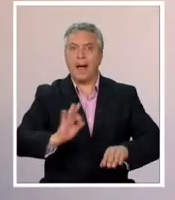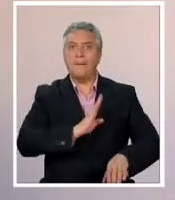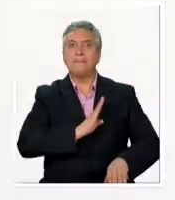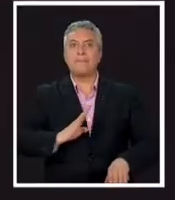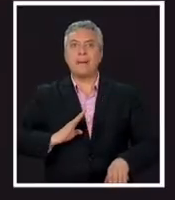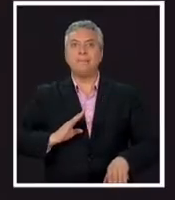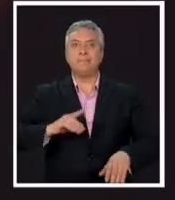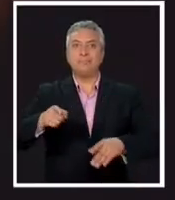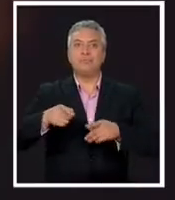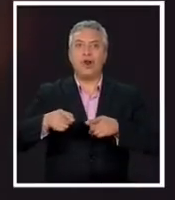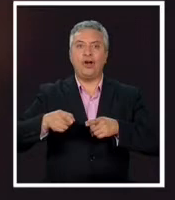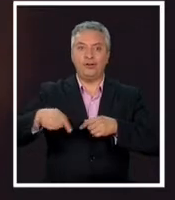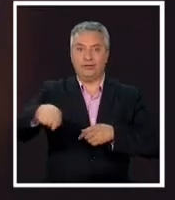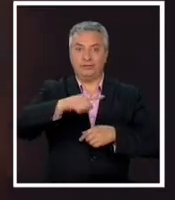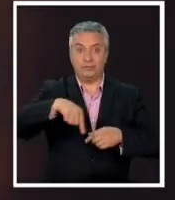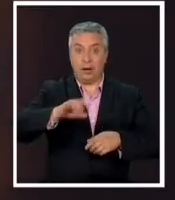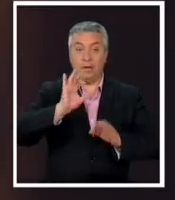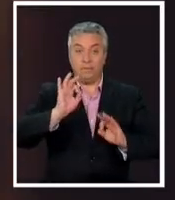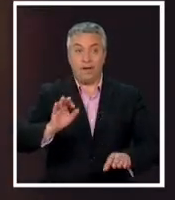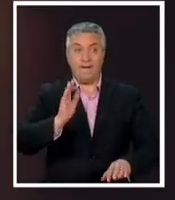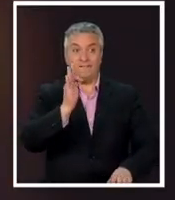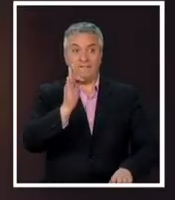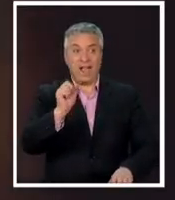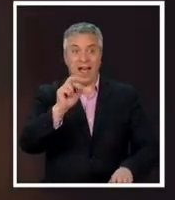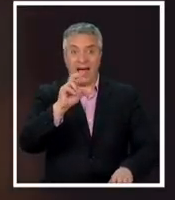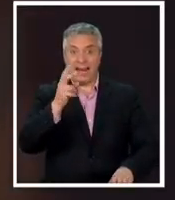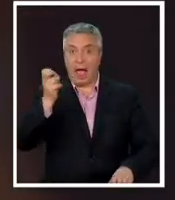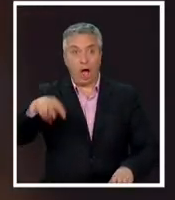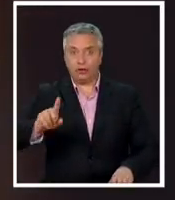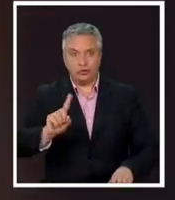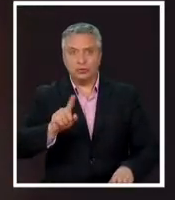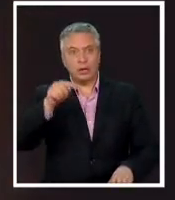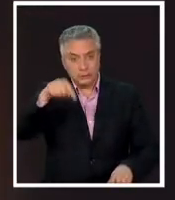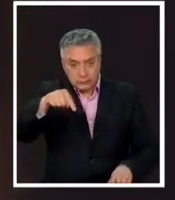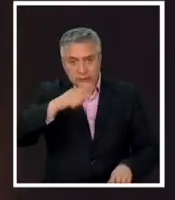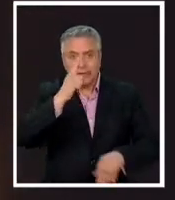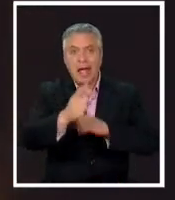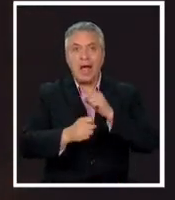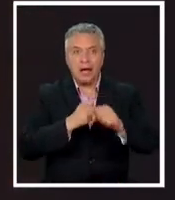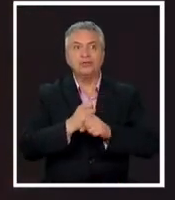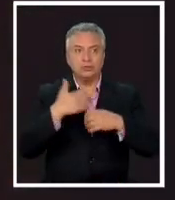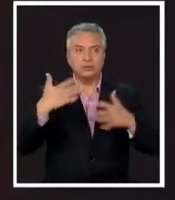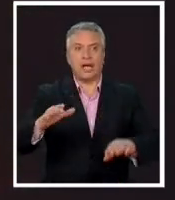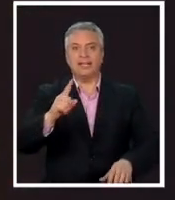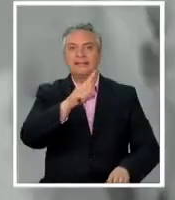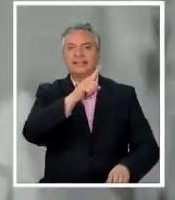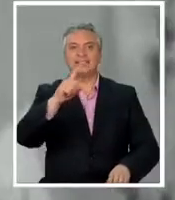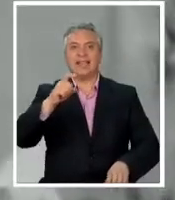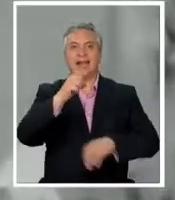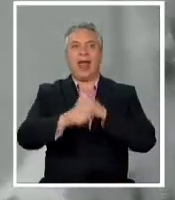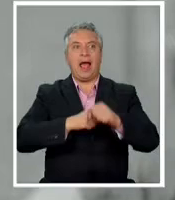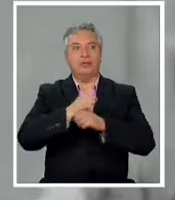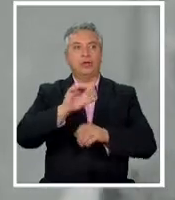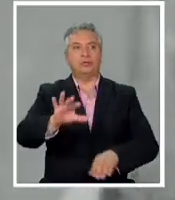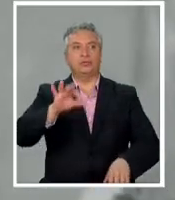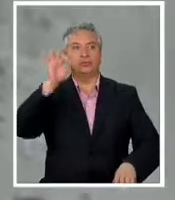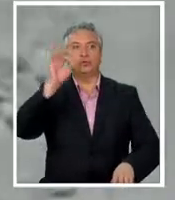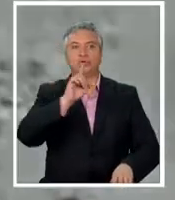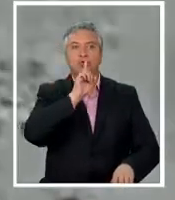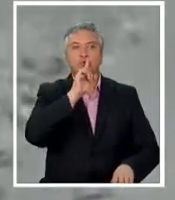faraones pero si de faraones se trata Egipto conmemorará este año un siglo el descubrimiento de la tumba Tutankamón en